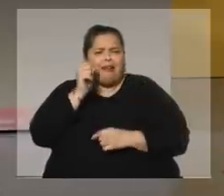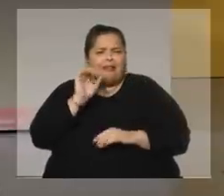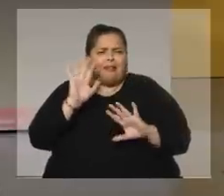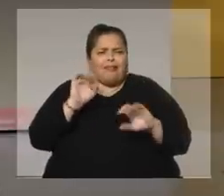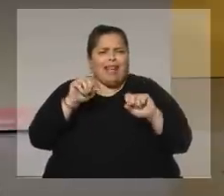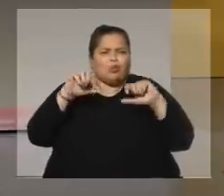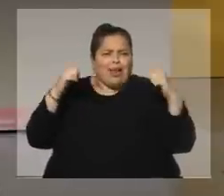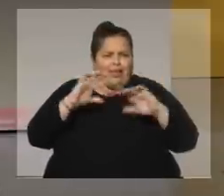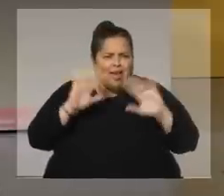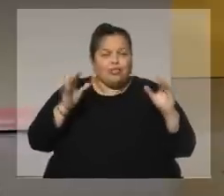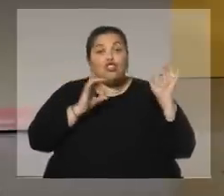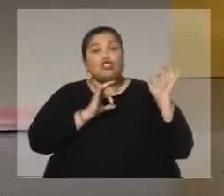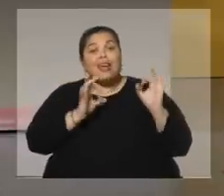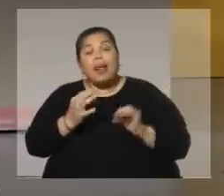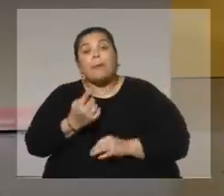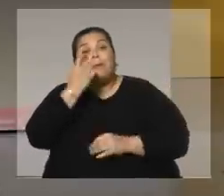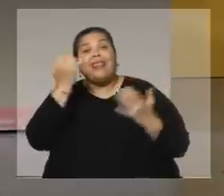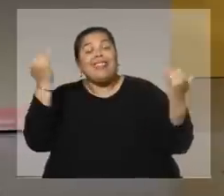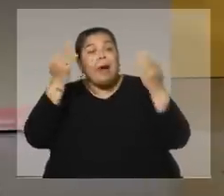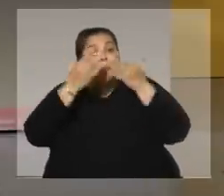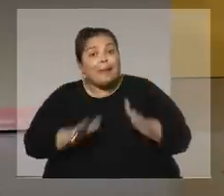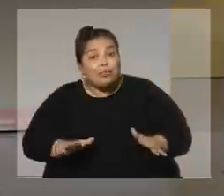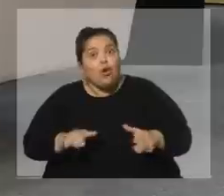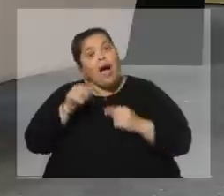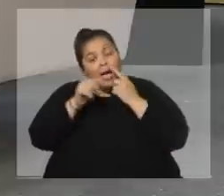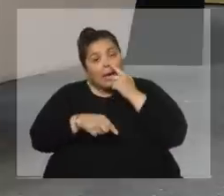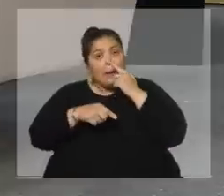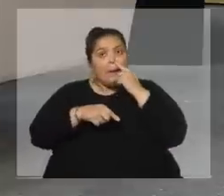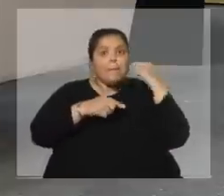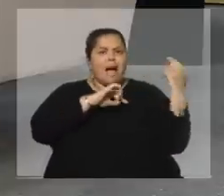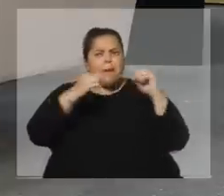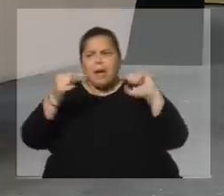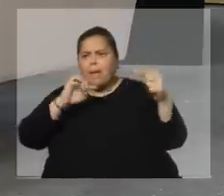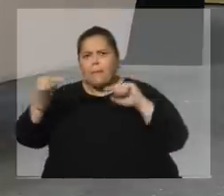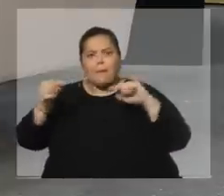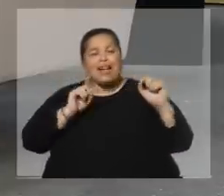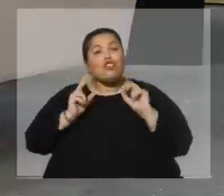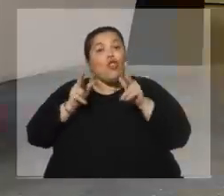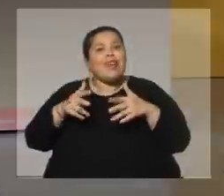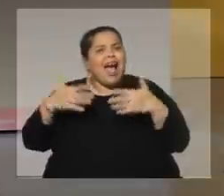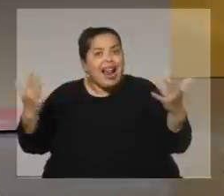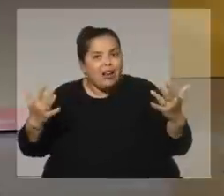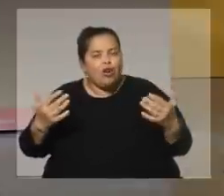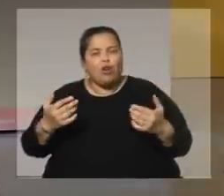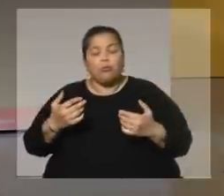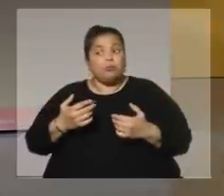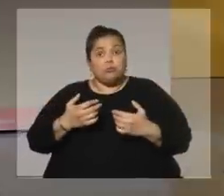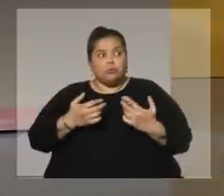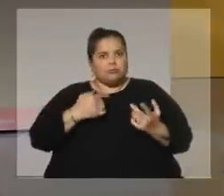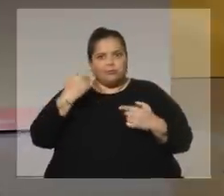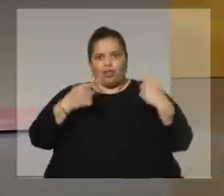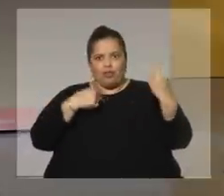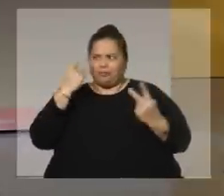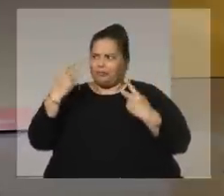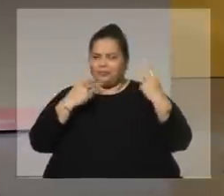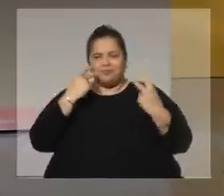en el Bar y ahí, en el debut, se armó un tole-tole por una cosa que dije directamente. Y de ahí en